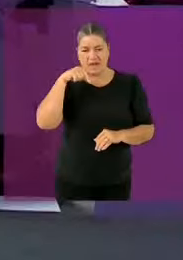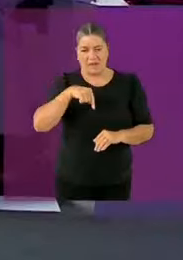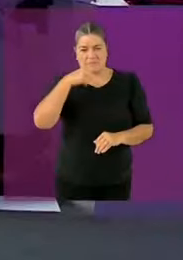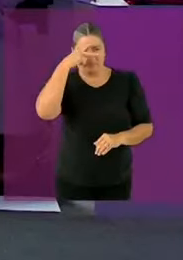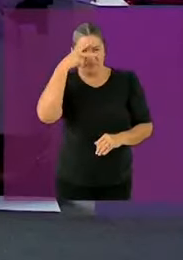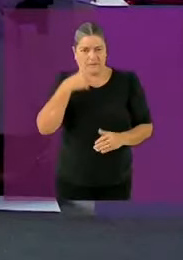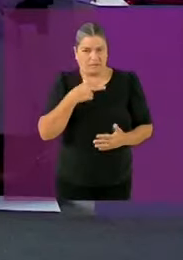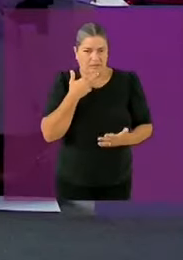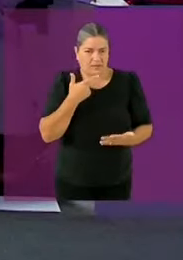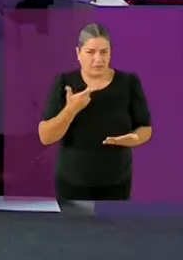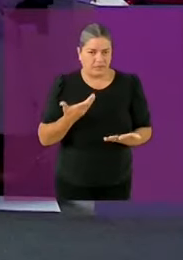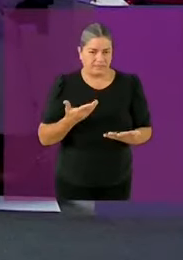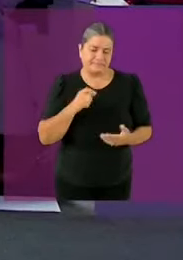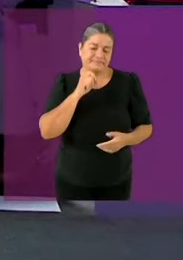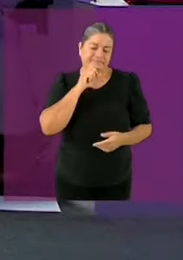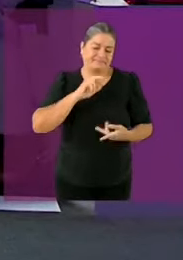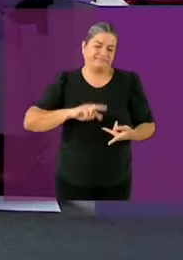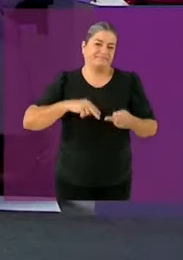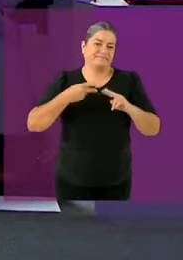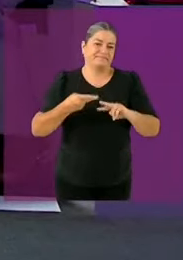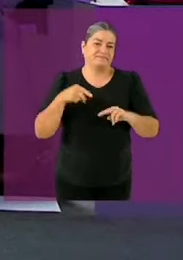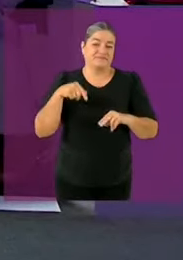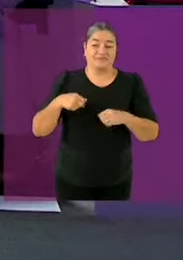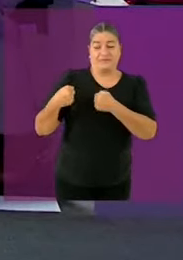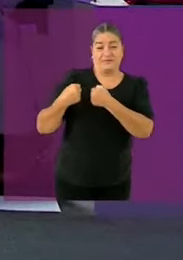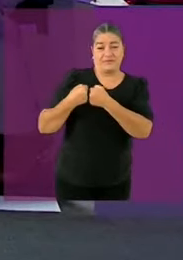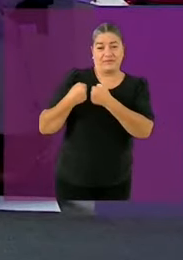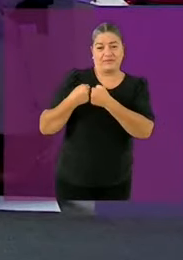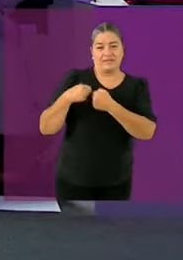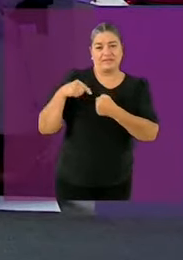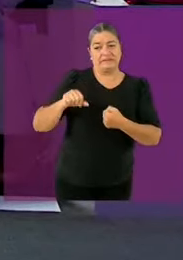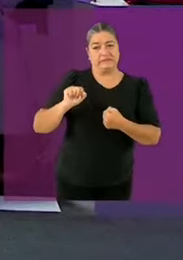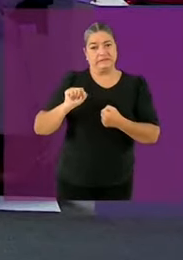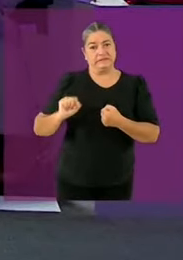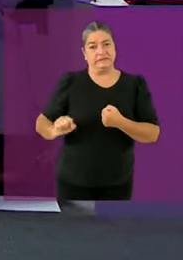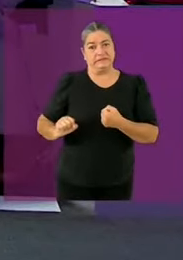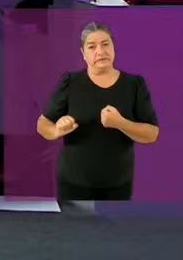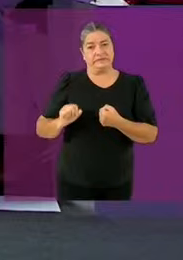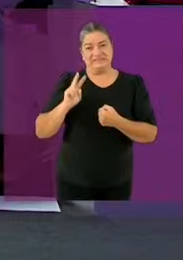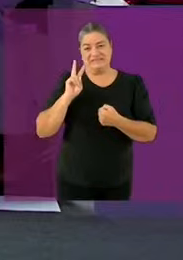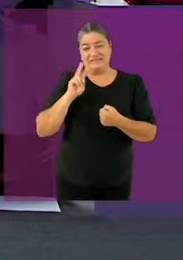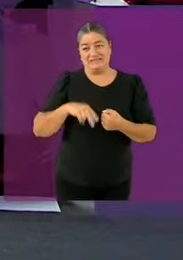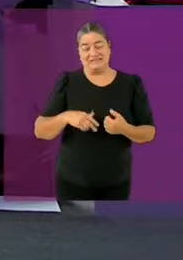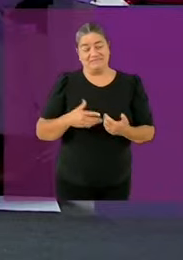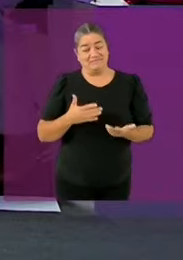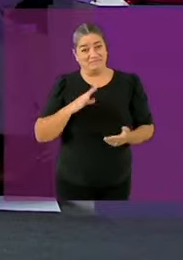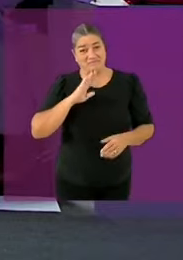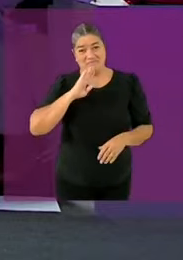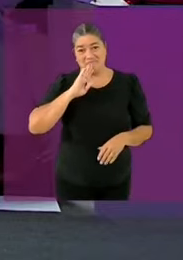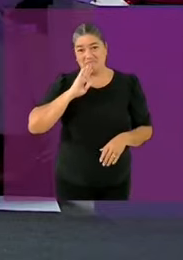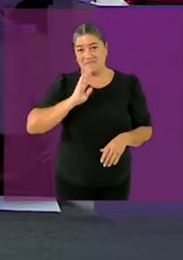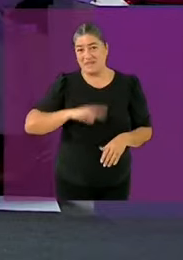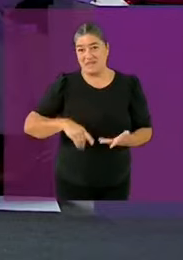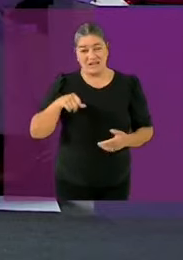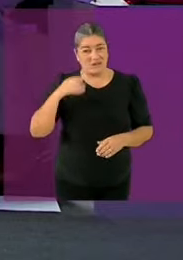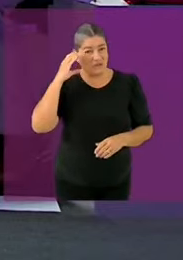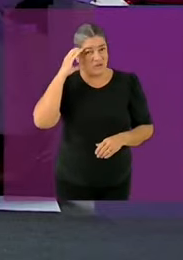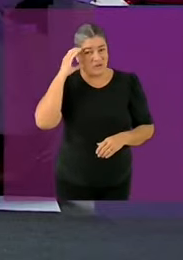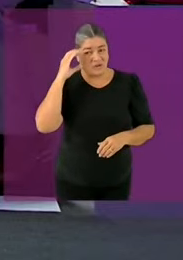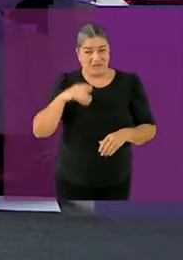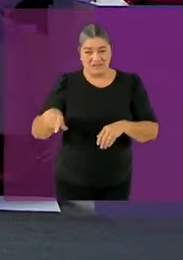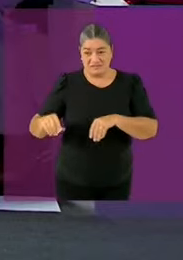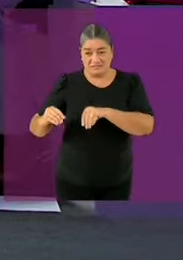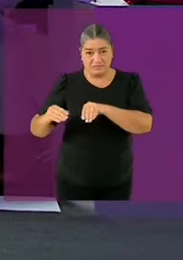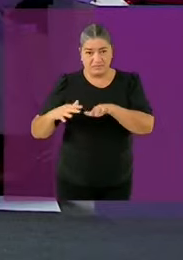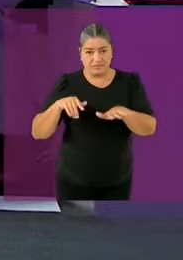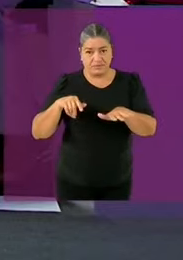inhumano. La militarización no ha vuelto más segura en nuestra frontera pero sí la ha vuelto más cruel. Por eso hay que cambiar de modelo. Por un modelo